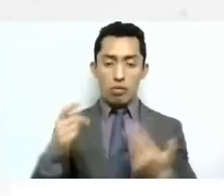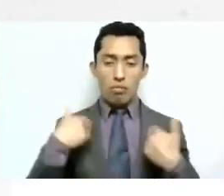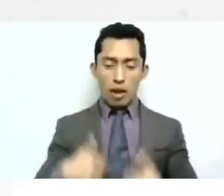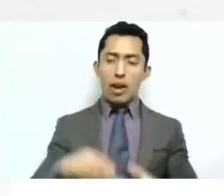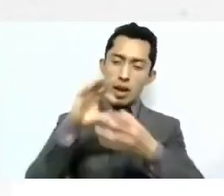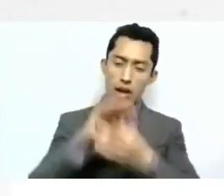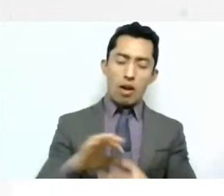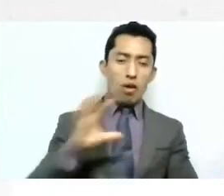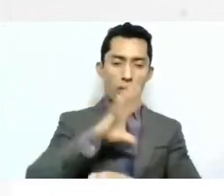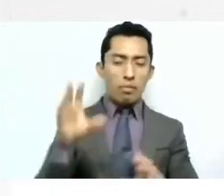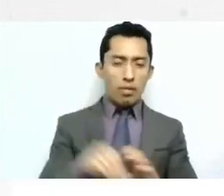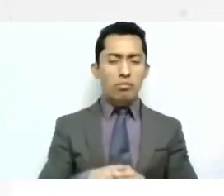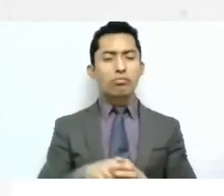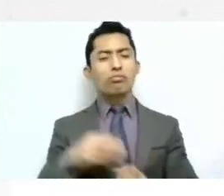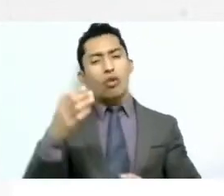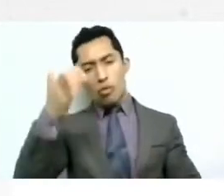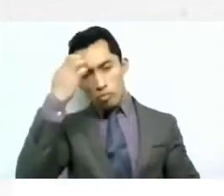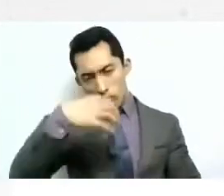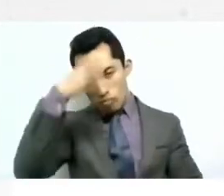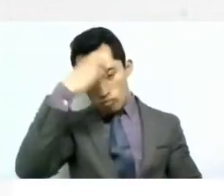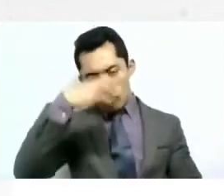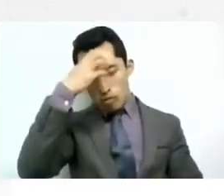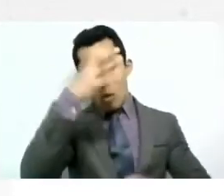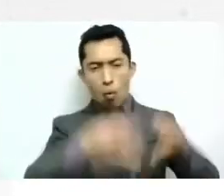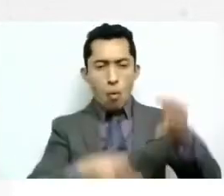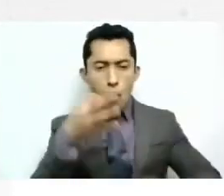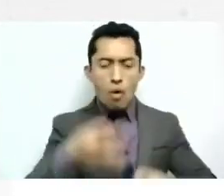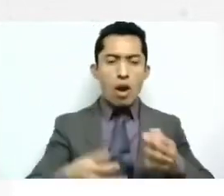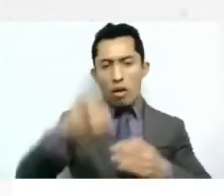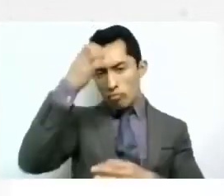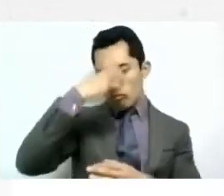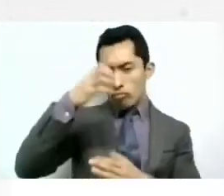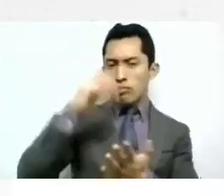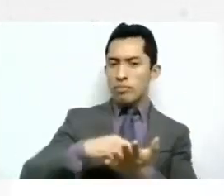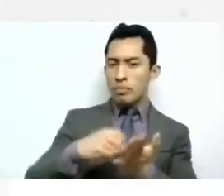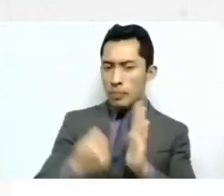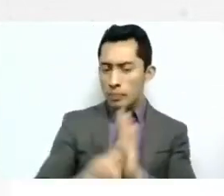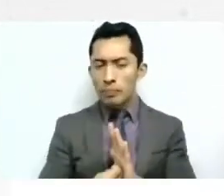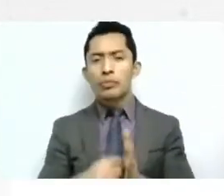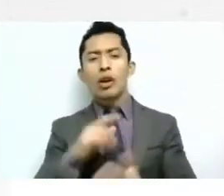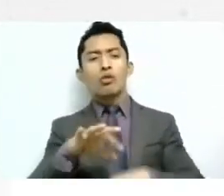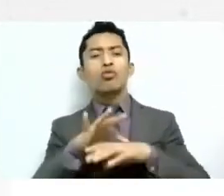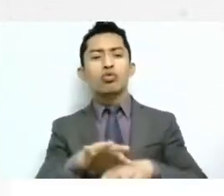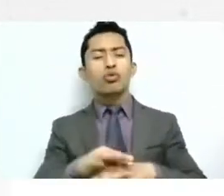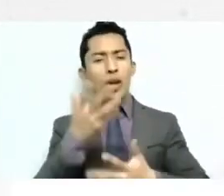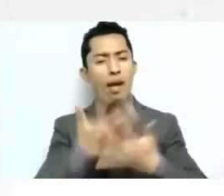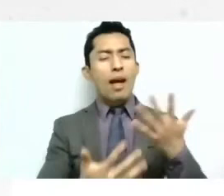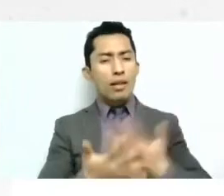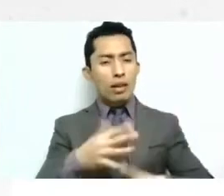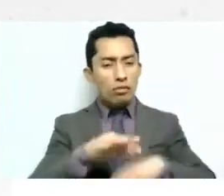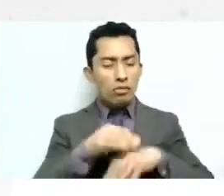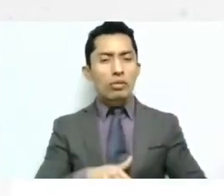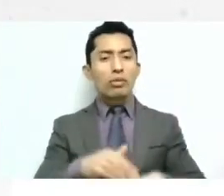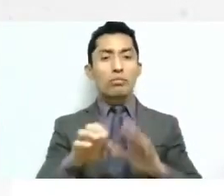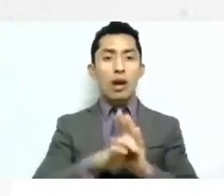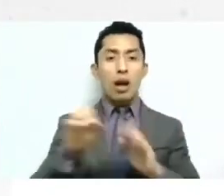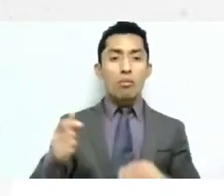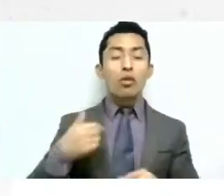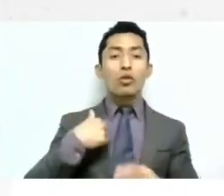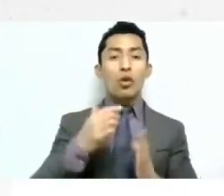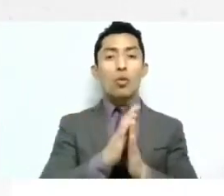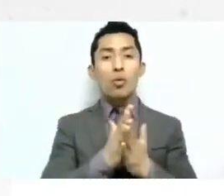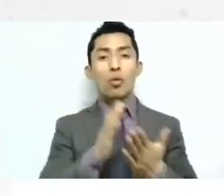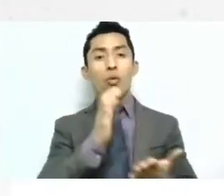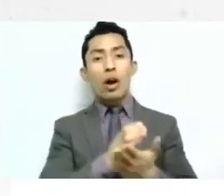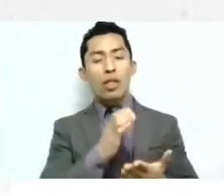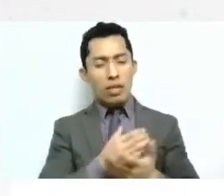jurídico y técnico y también de manera práctica y sencilla que yo decía no es que yo estoy a favor que estos cuadernos están